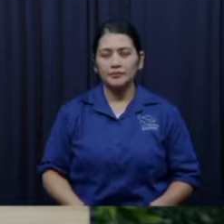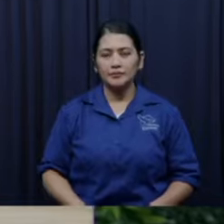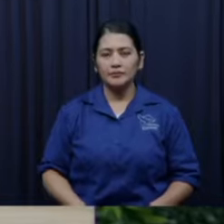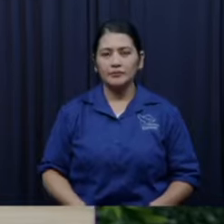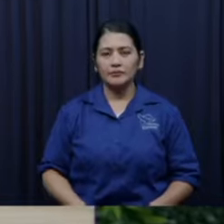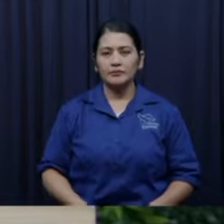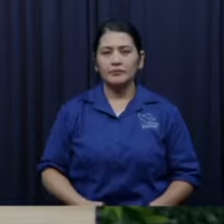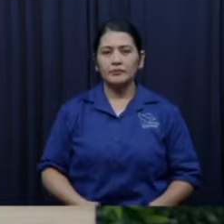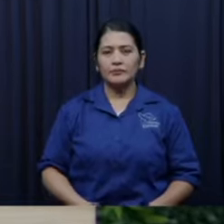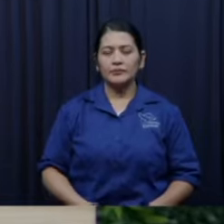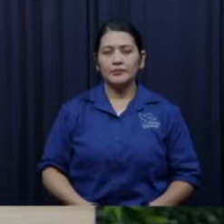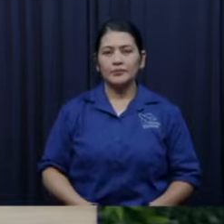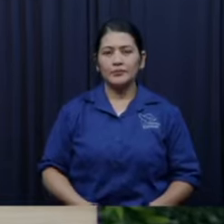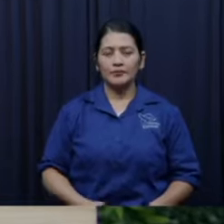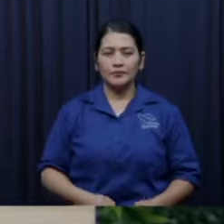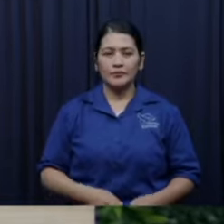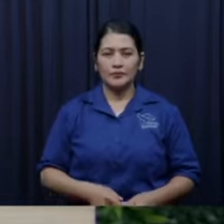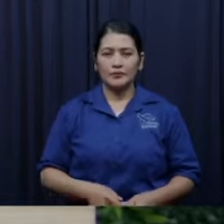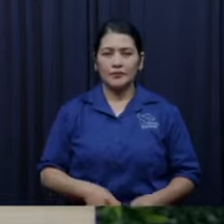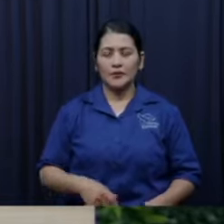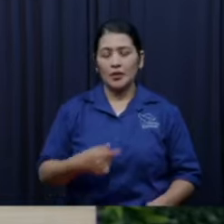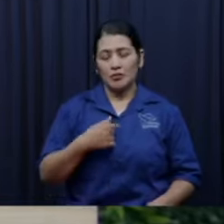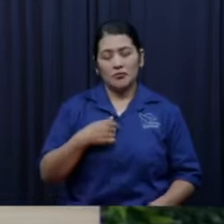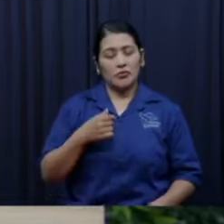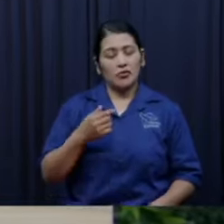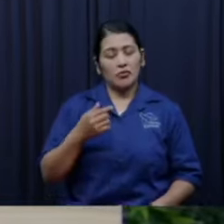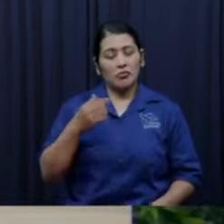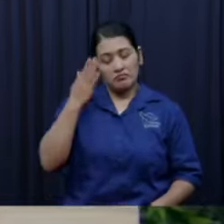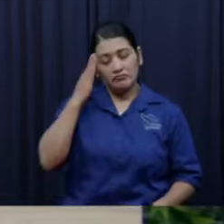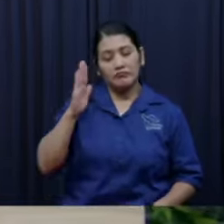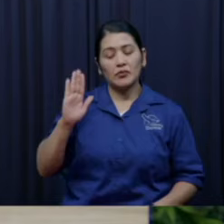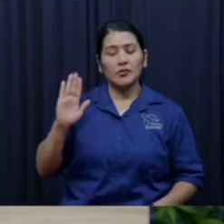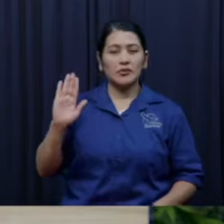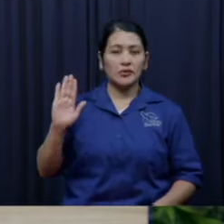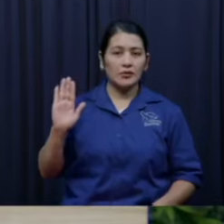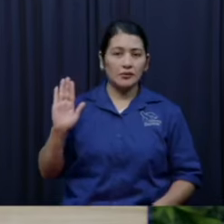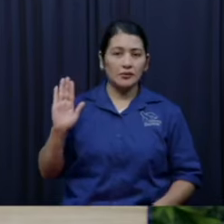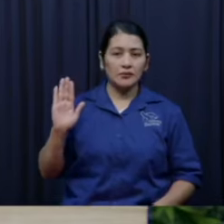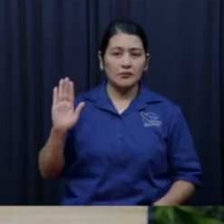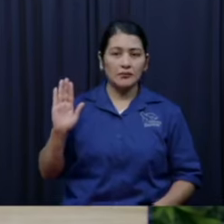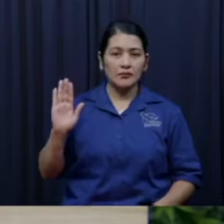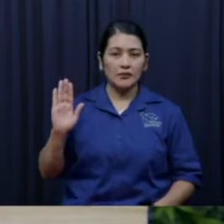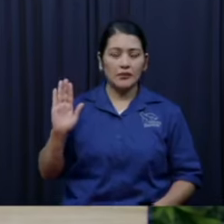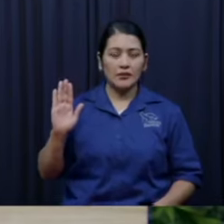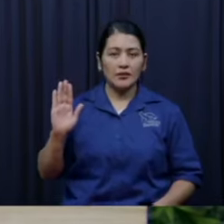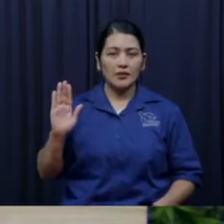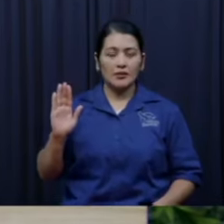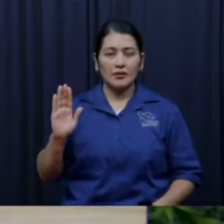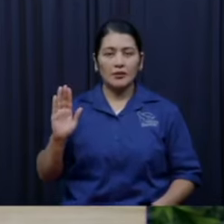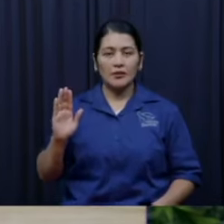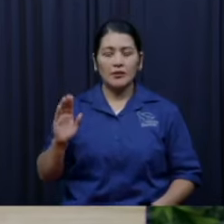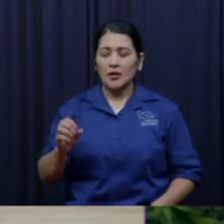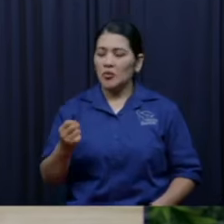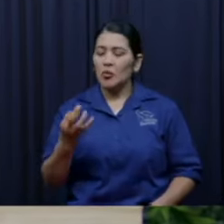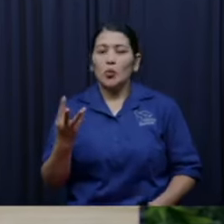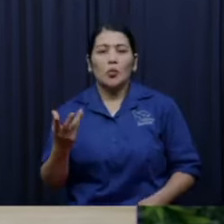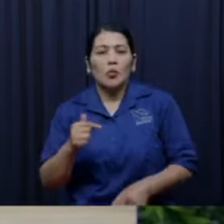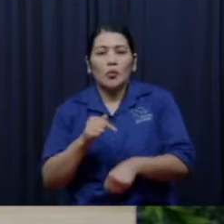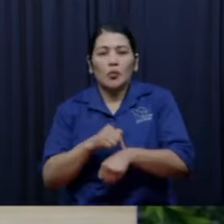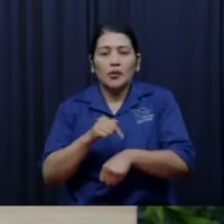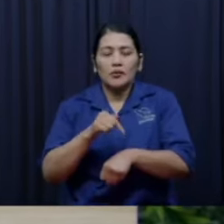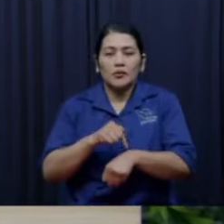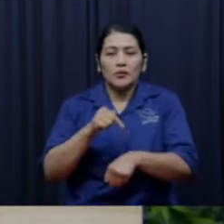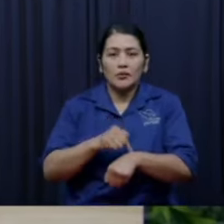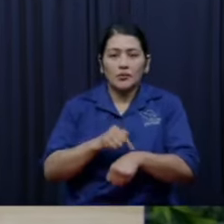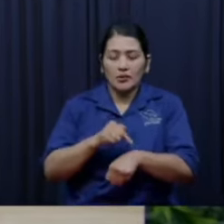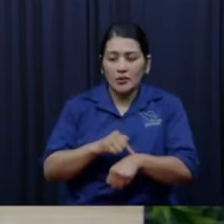mejorando. No sé cuánto tiempo es que tienen ya esta batalla, pero desde que el